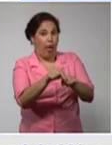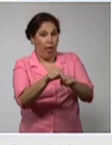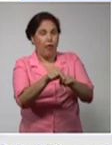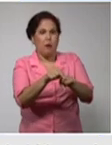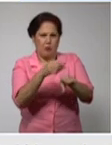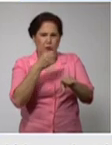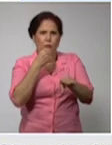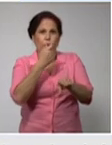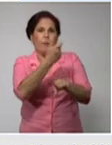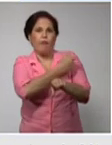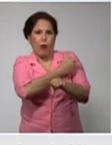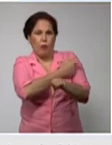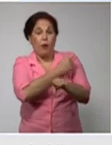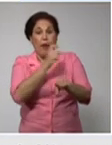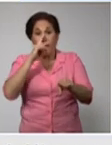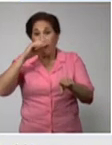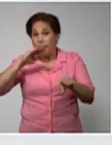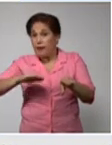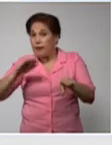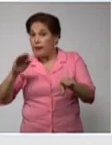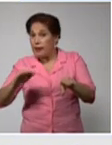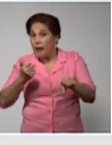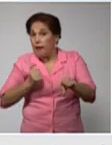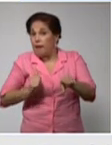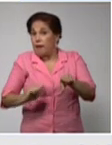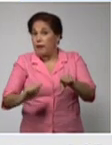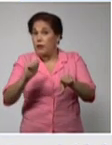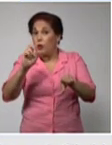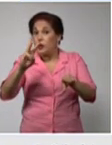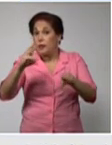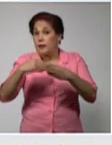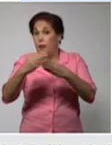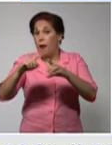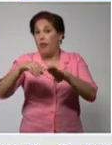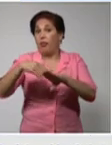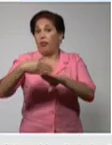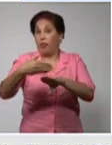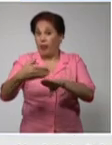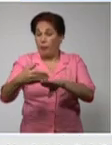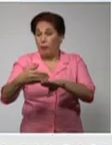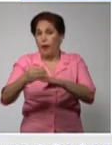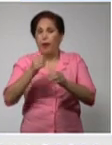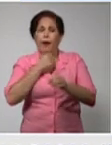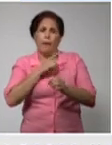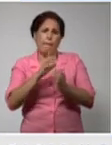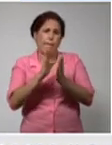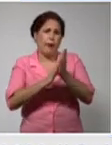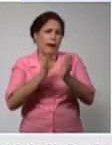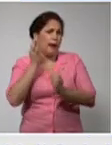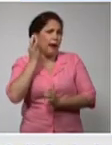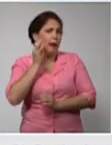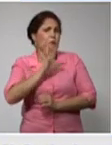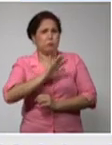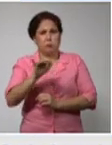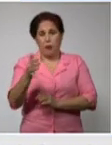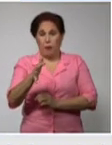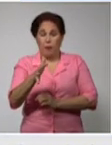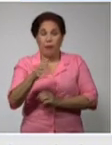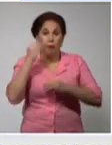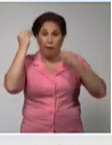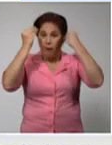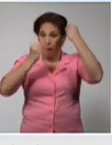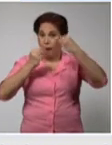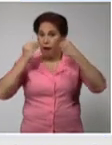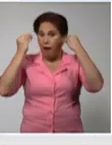vacunarse y la niña nació tres semanas después a fines de enero pasado un análisis realizado al